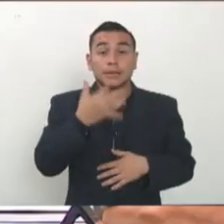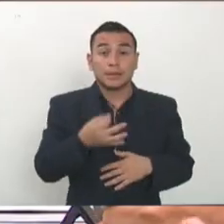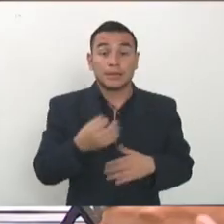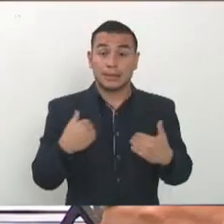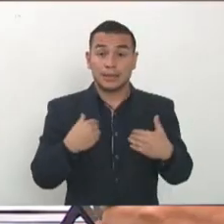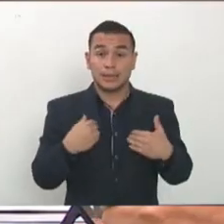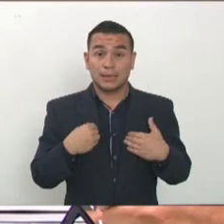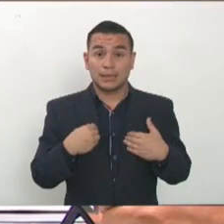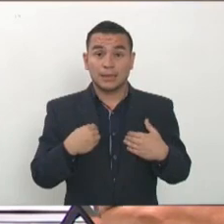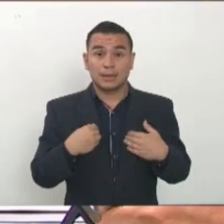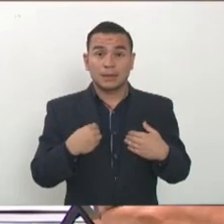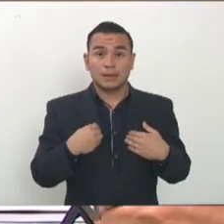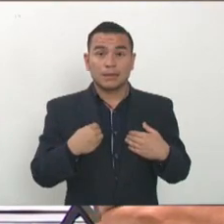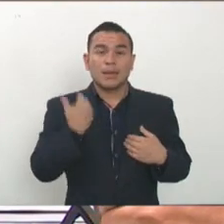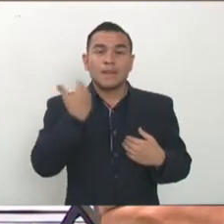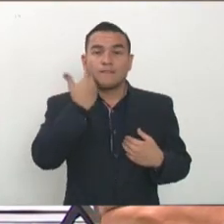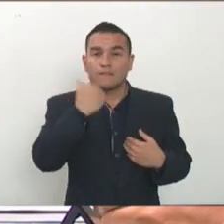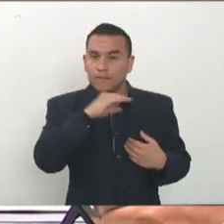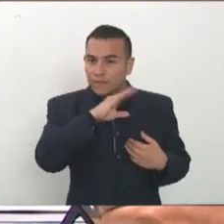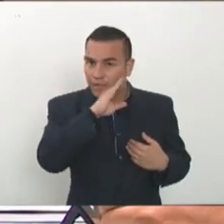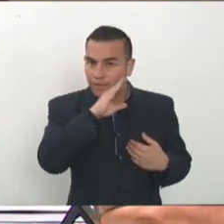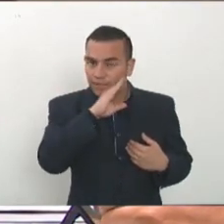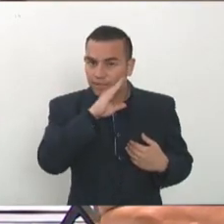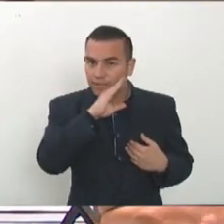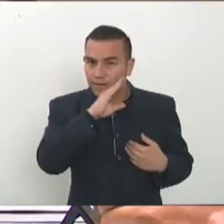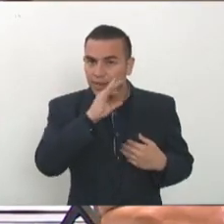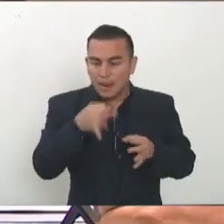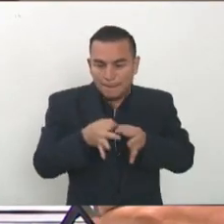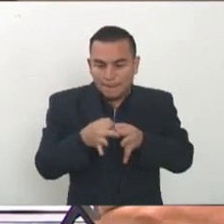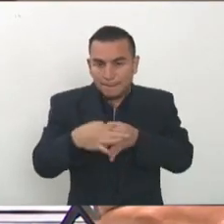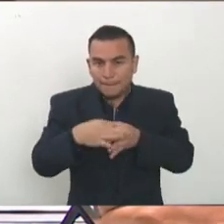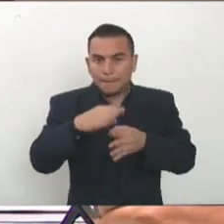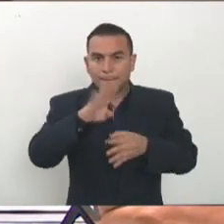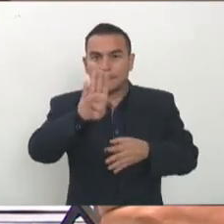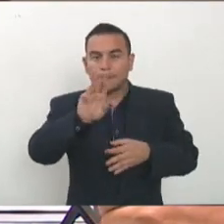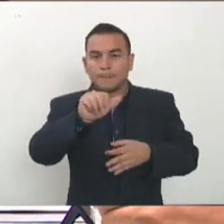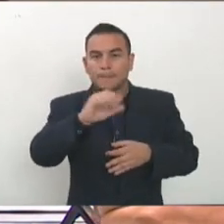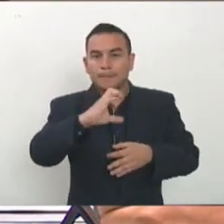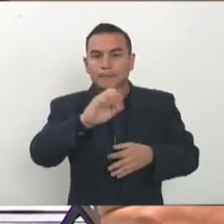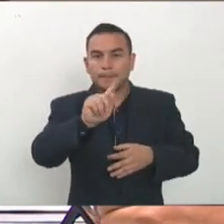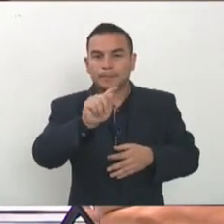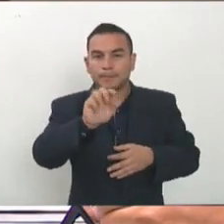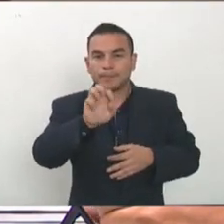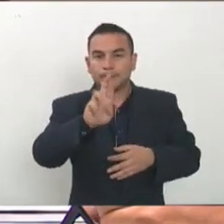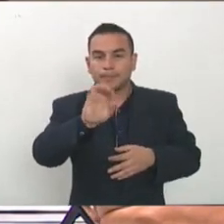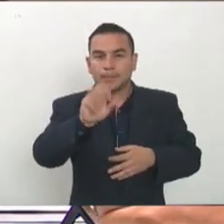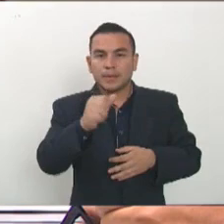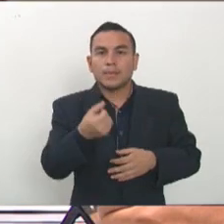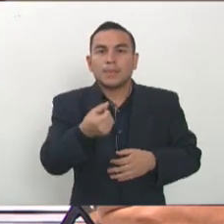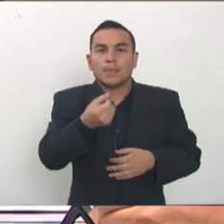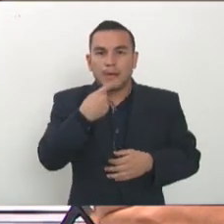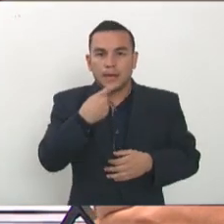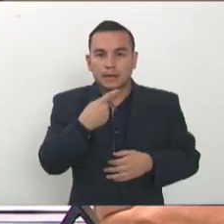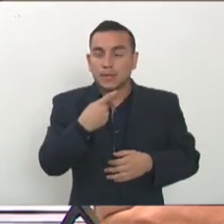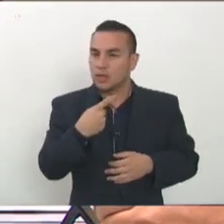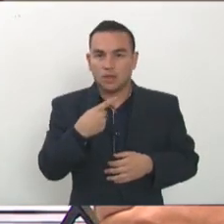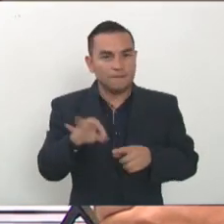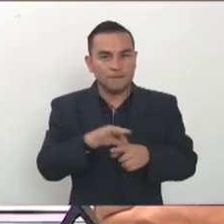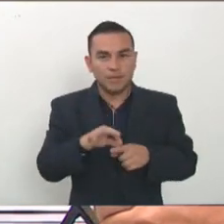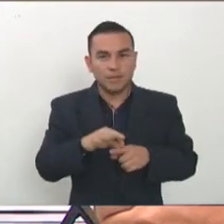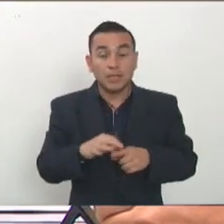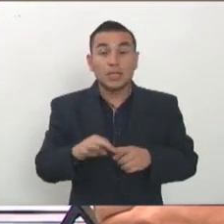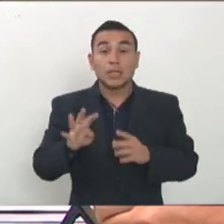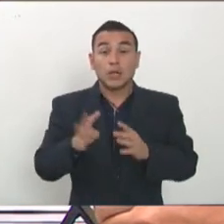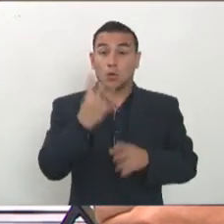digamos tiene una infección bacteriana que es diferente pero lo hago como analogía y dicen bueno, apliquemos un antibiótico y no funciona, entonces